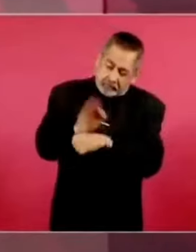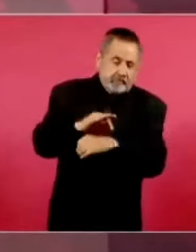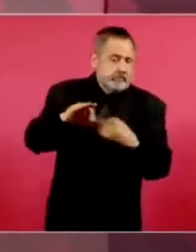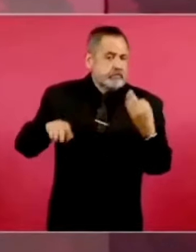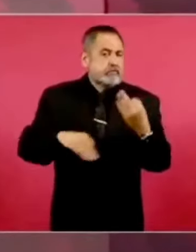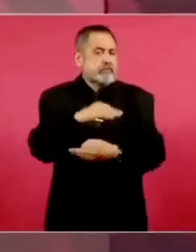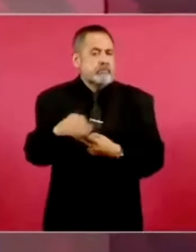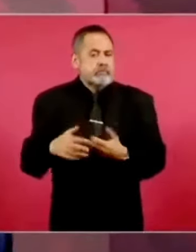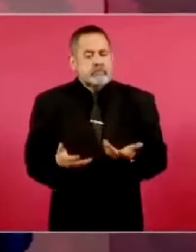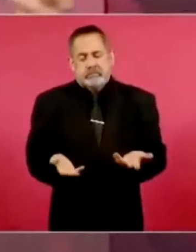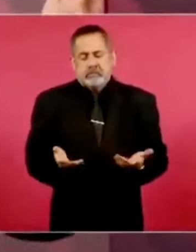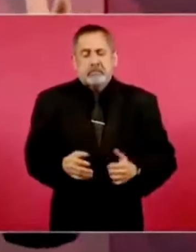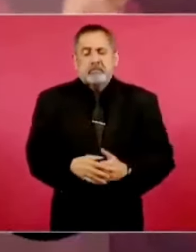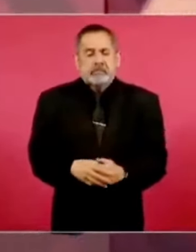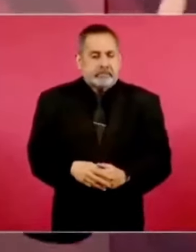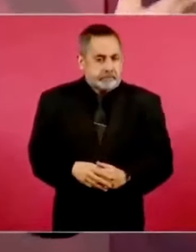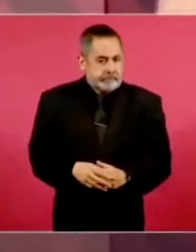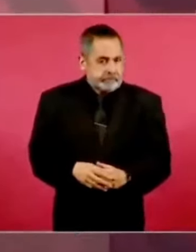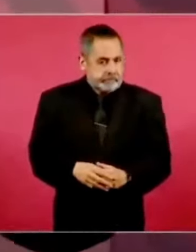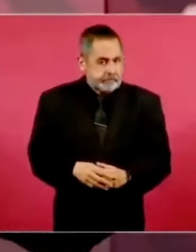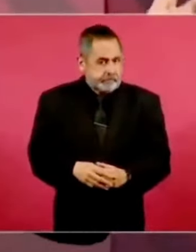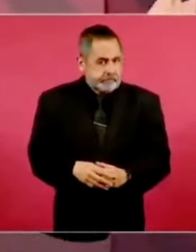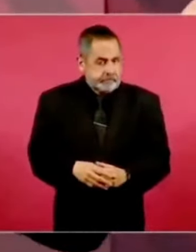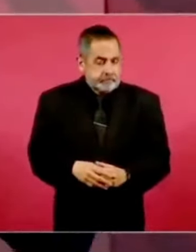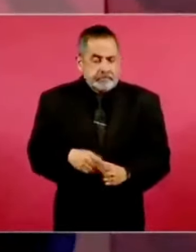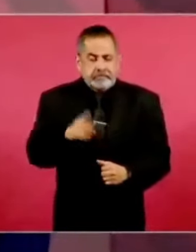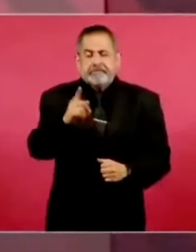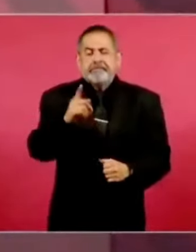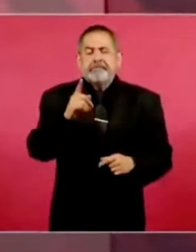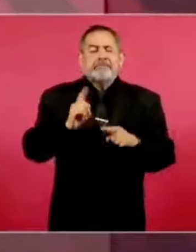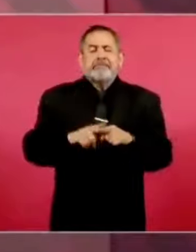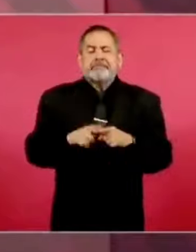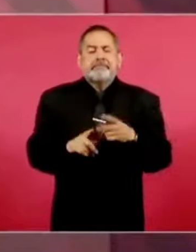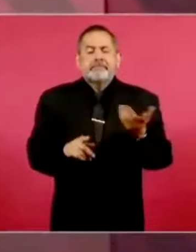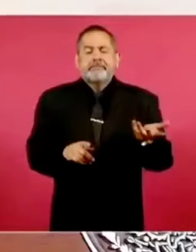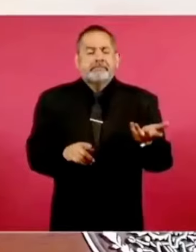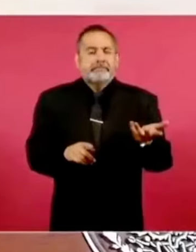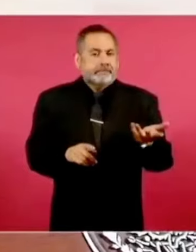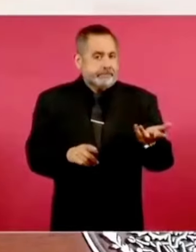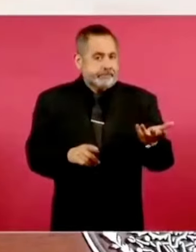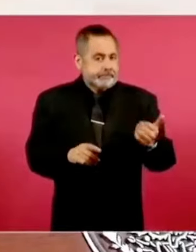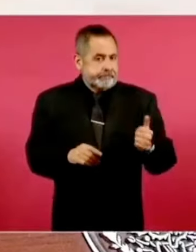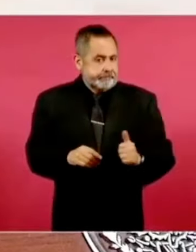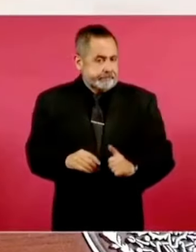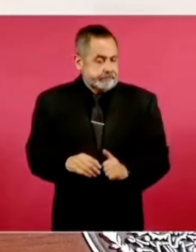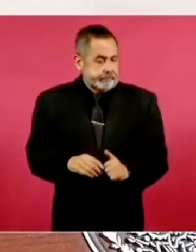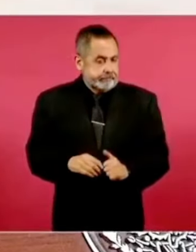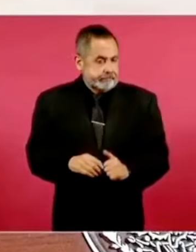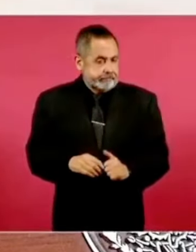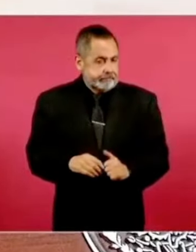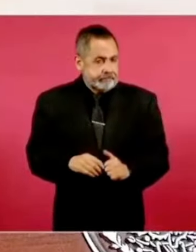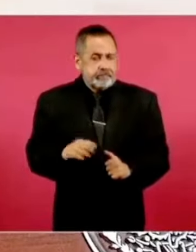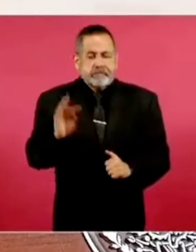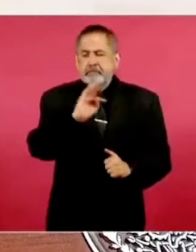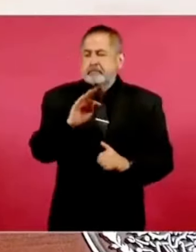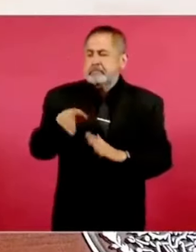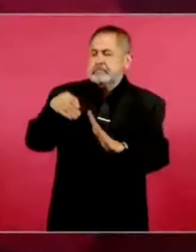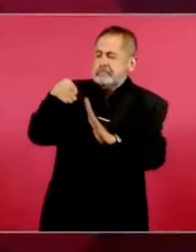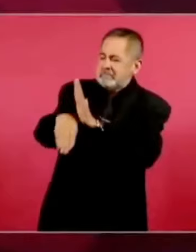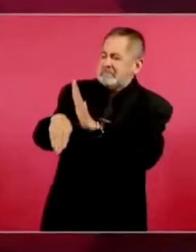Pero ¿a quién le convendría que hubiesen desgracias?